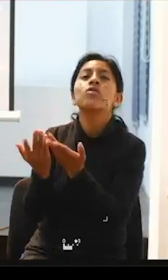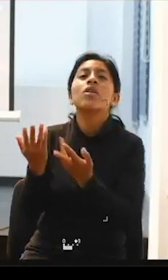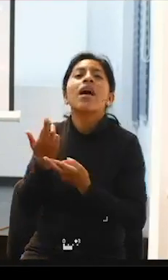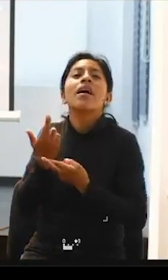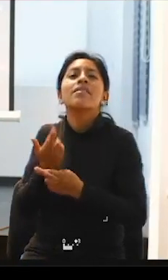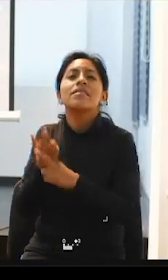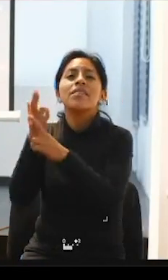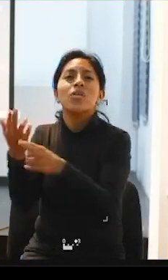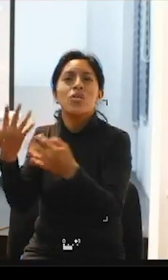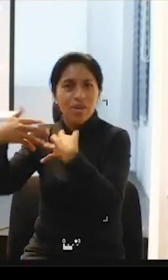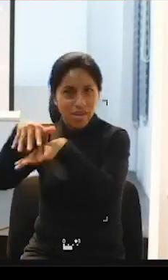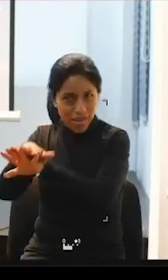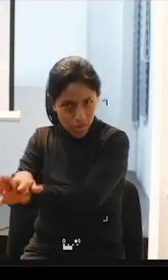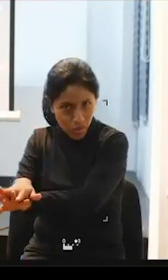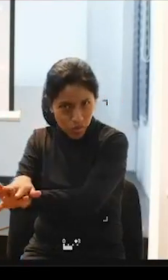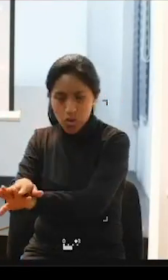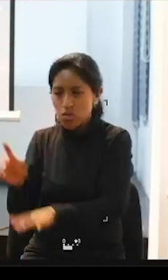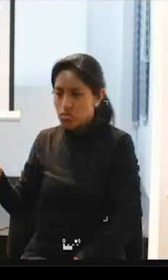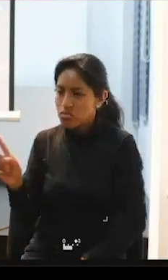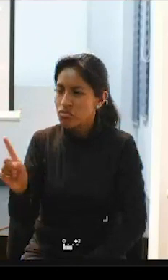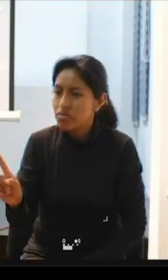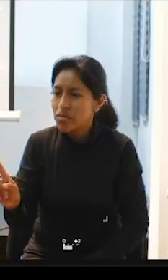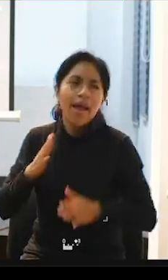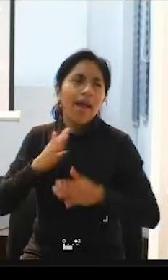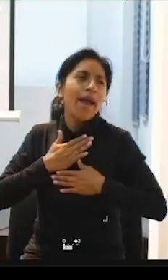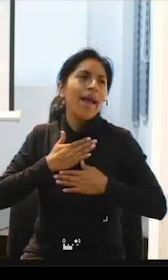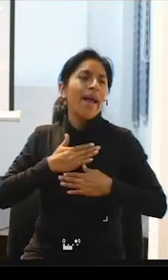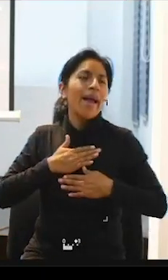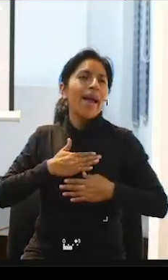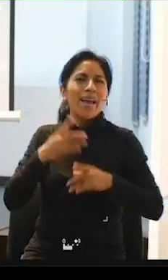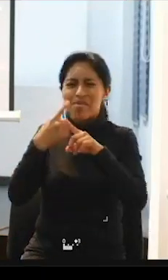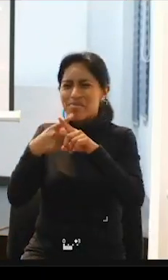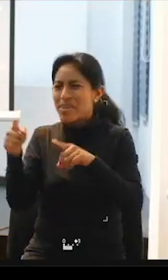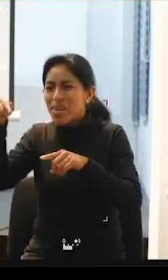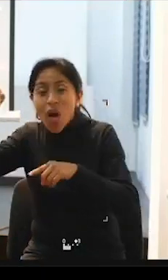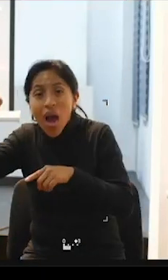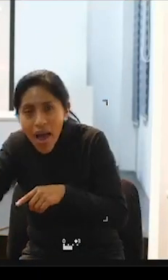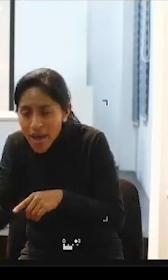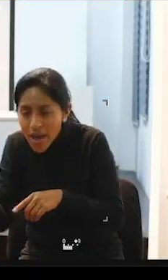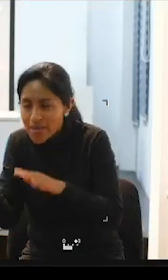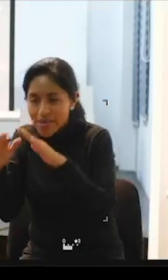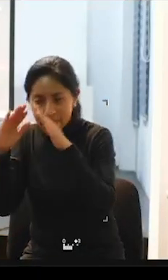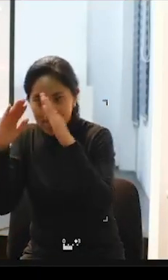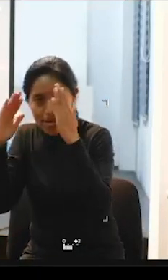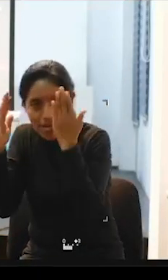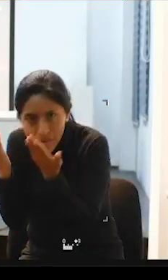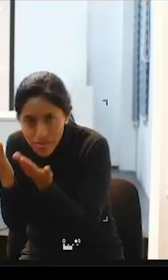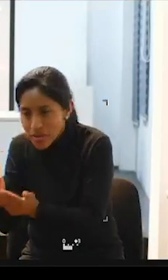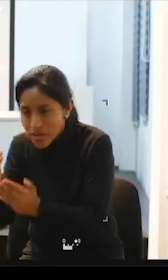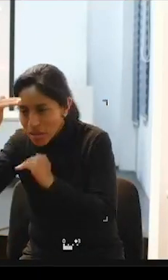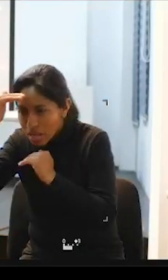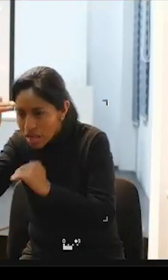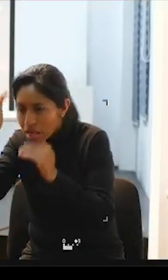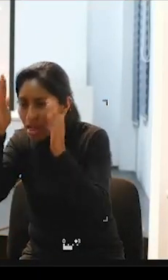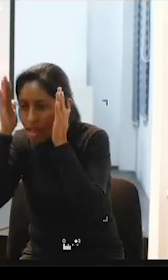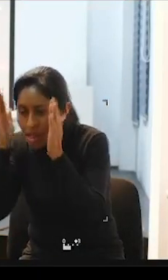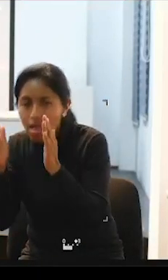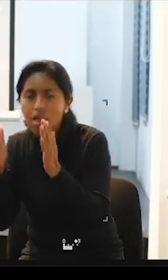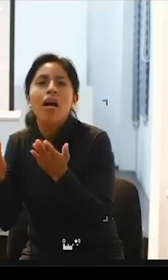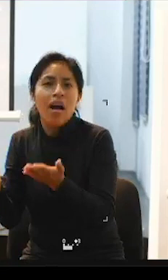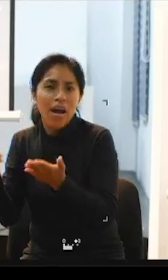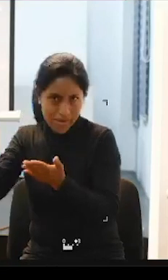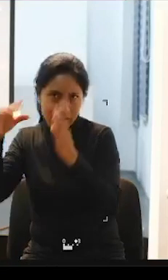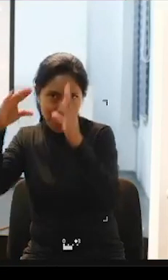un obstáculo porque directamente tienen personas con hijos con discapacidad en edad escolar